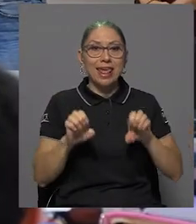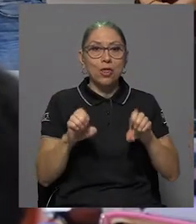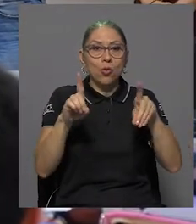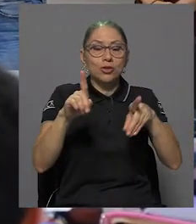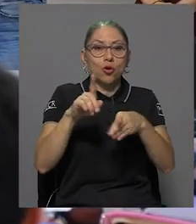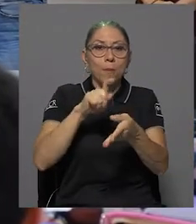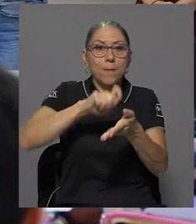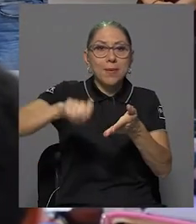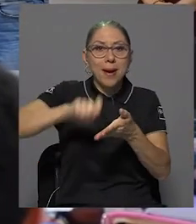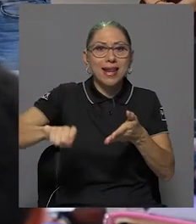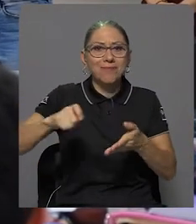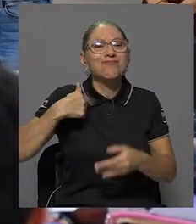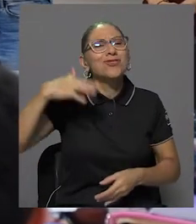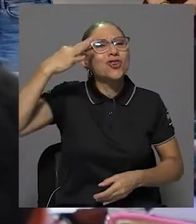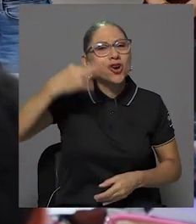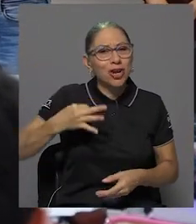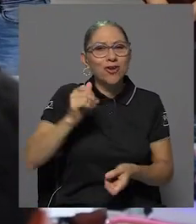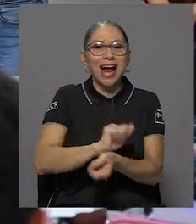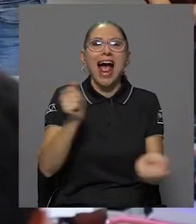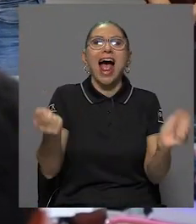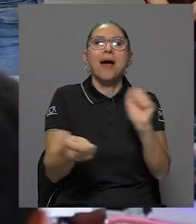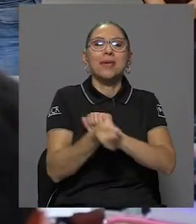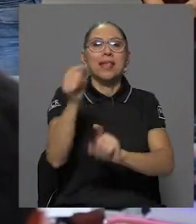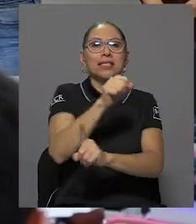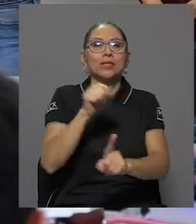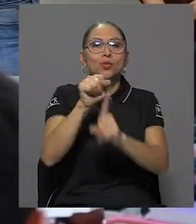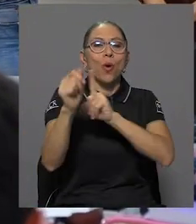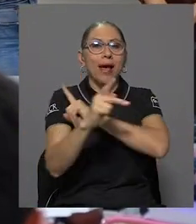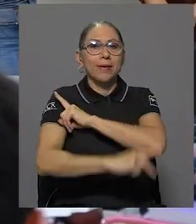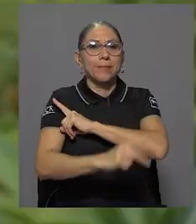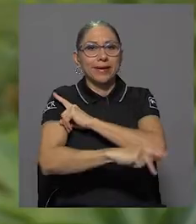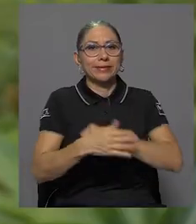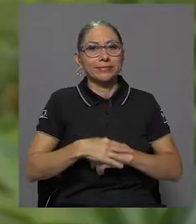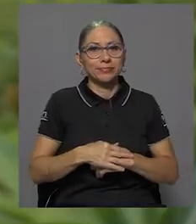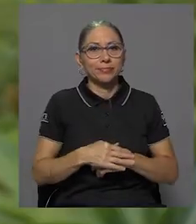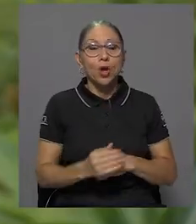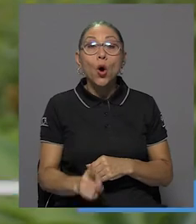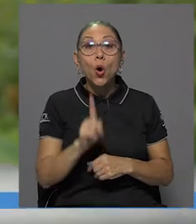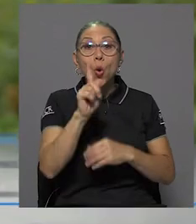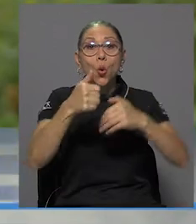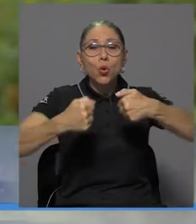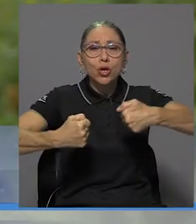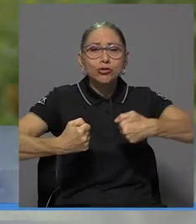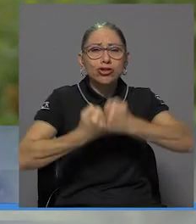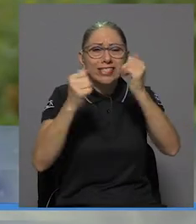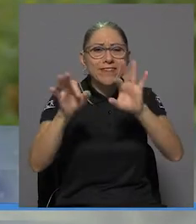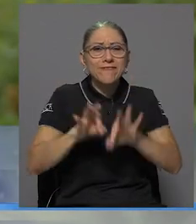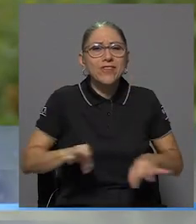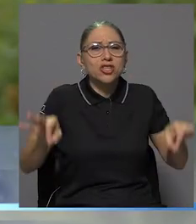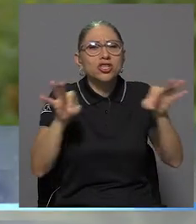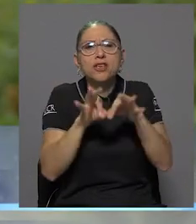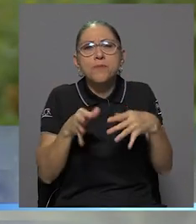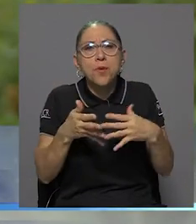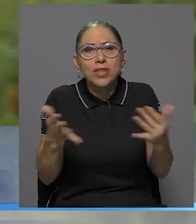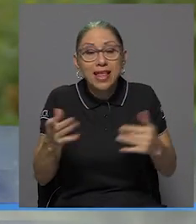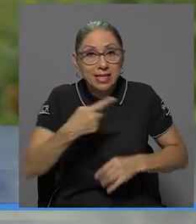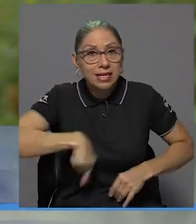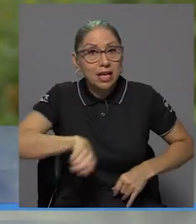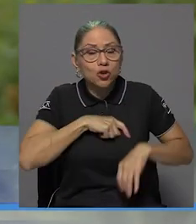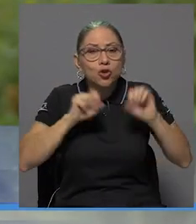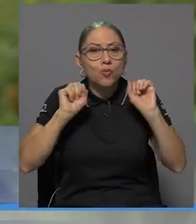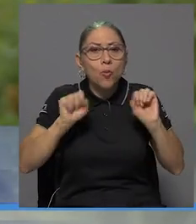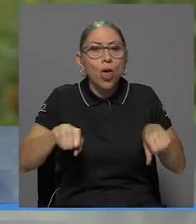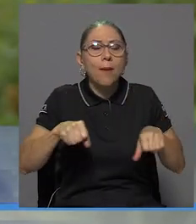creo que cambiaría mucho el panorama a nivel país. Uno de los desafíos más importantes es poder nosotros